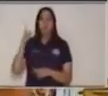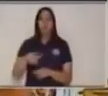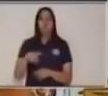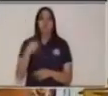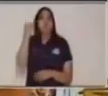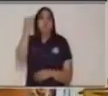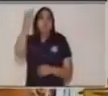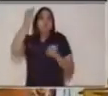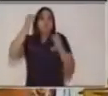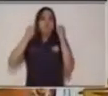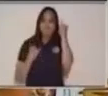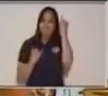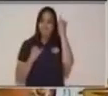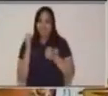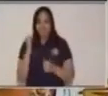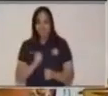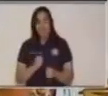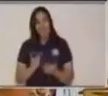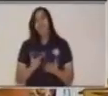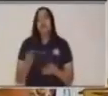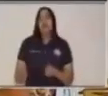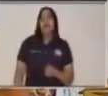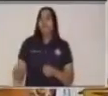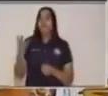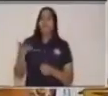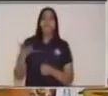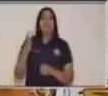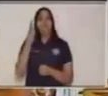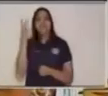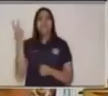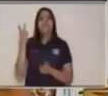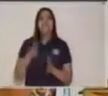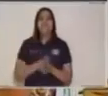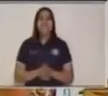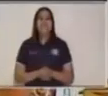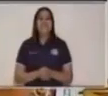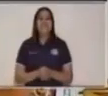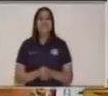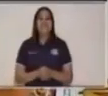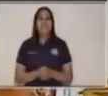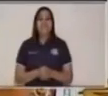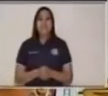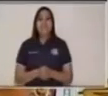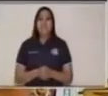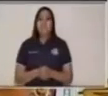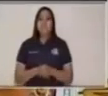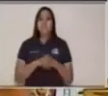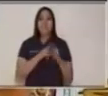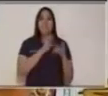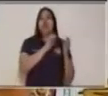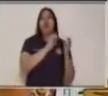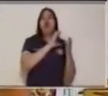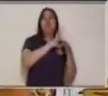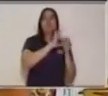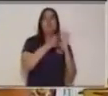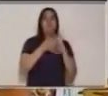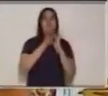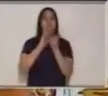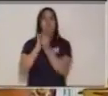imaginación. Vamos a lanzar el dado y cayó en la parte de deportes.